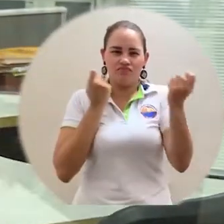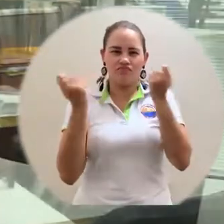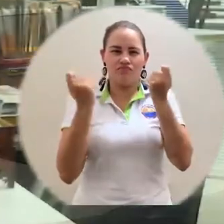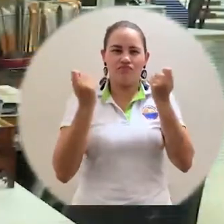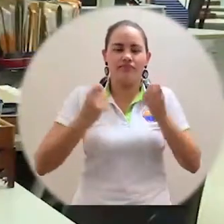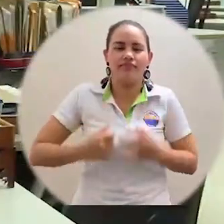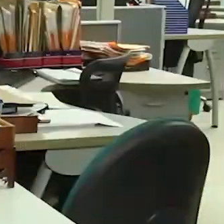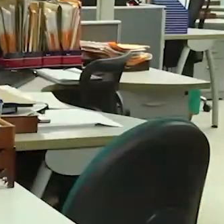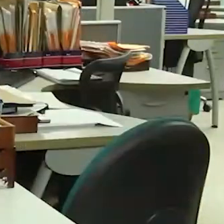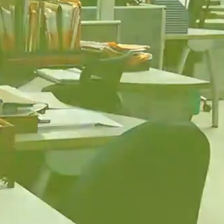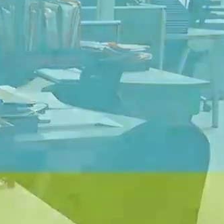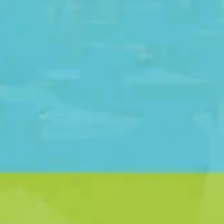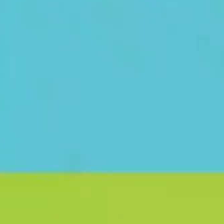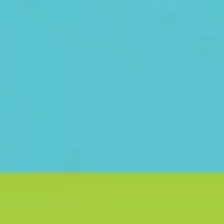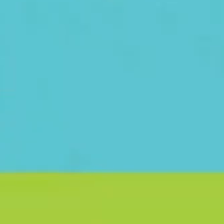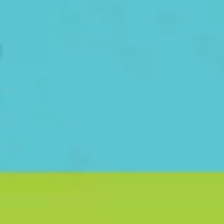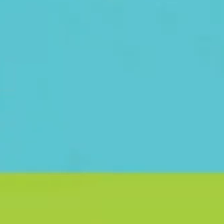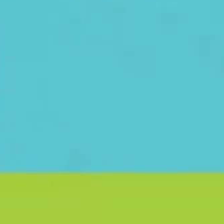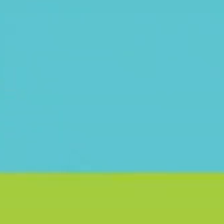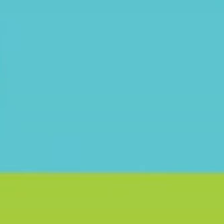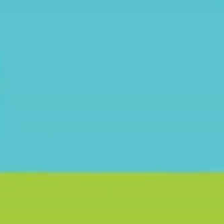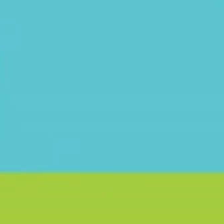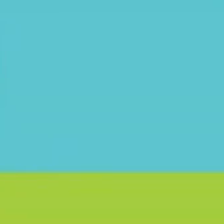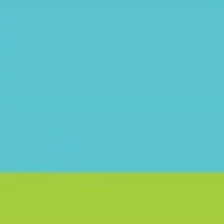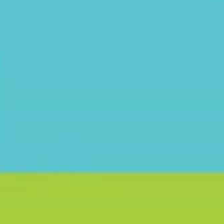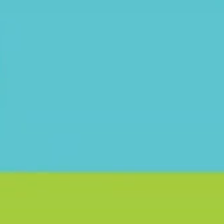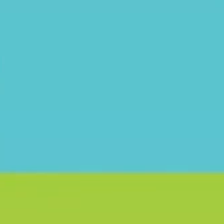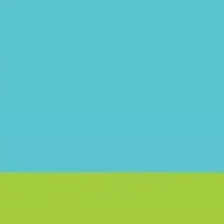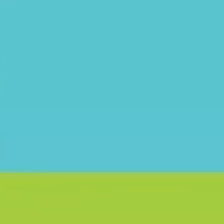Prevención, Control y Manejo del COVID-19.